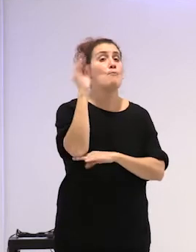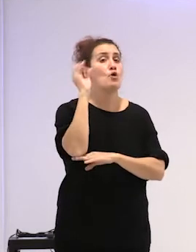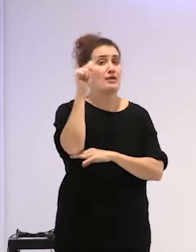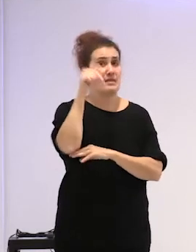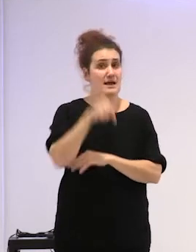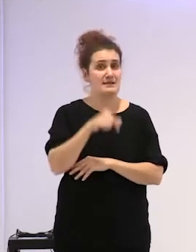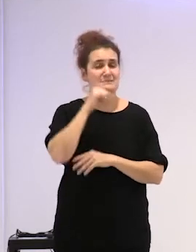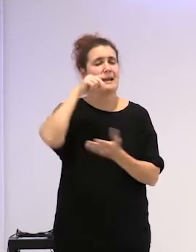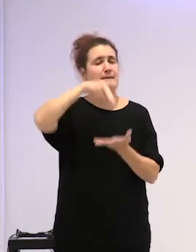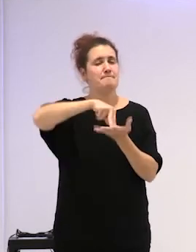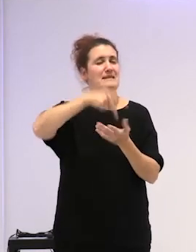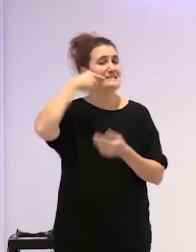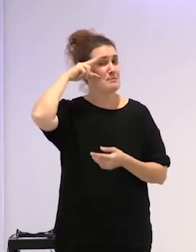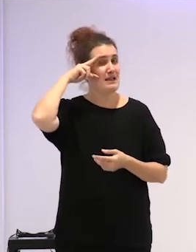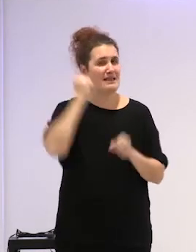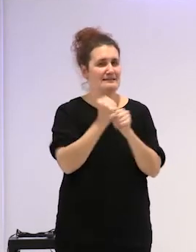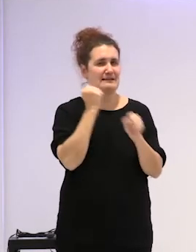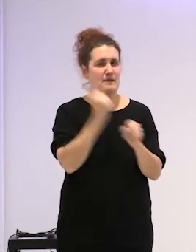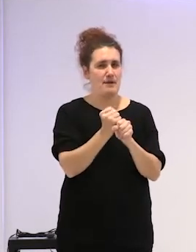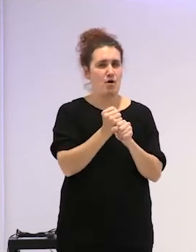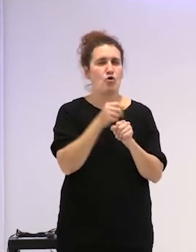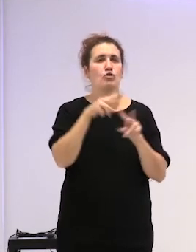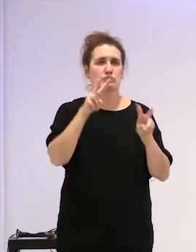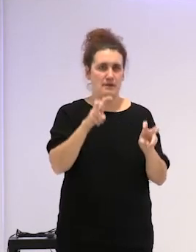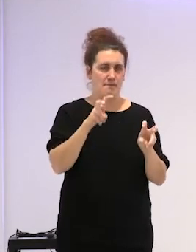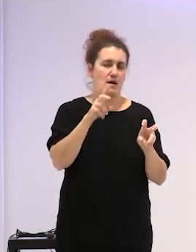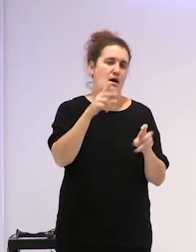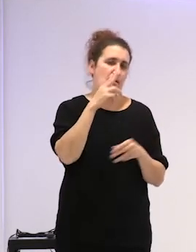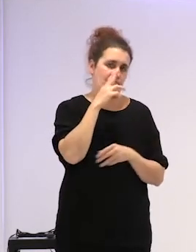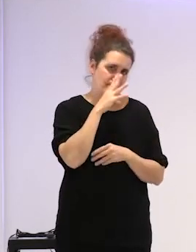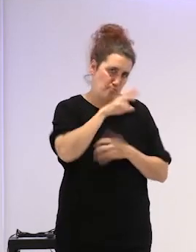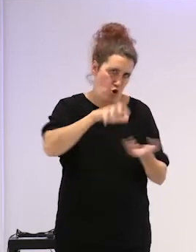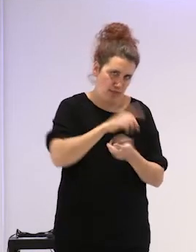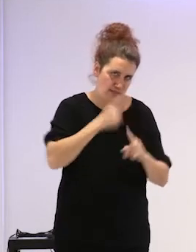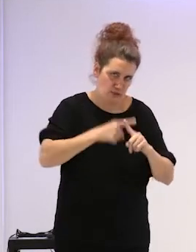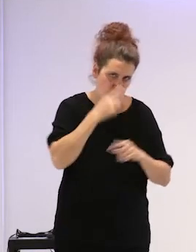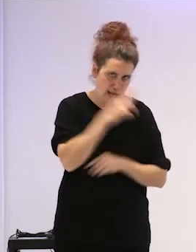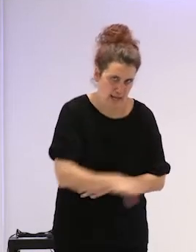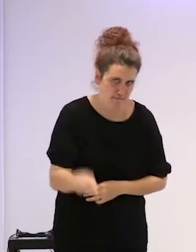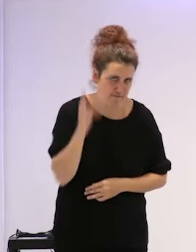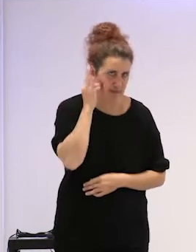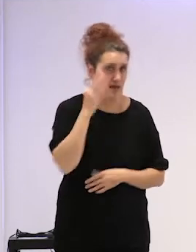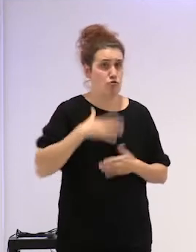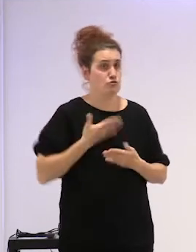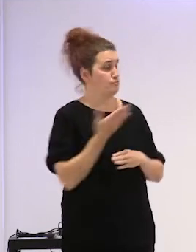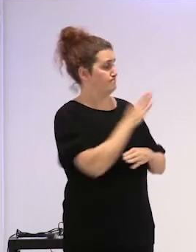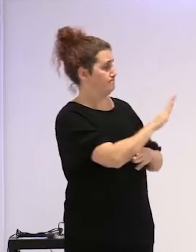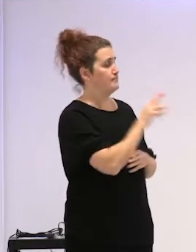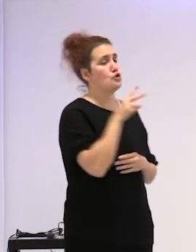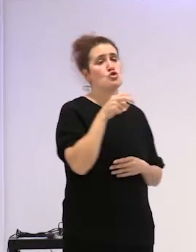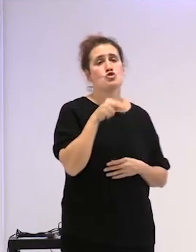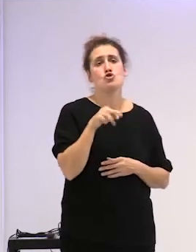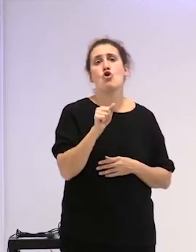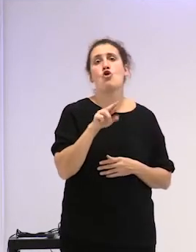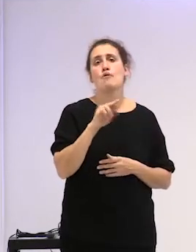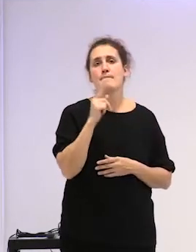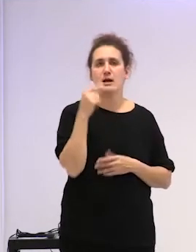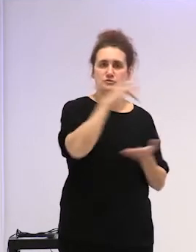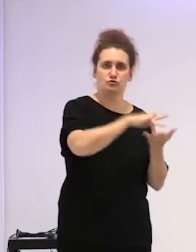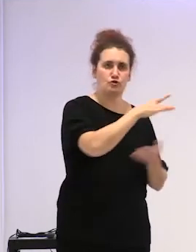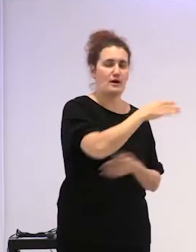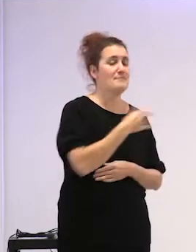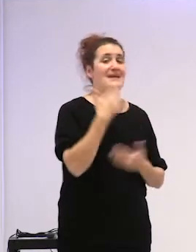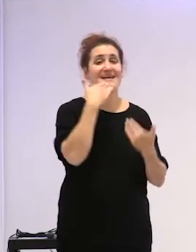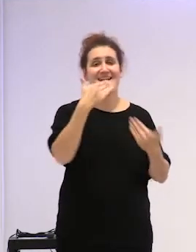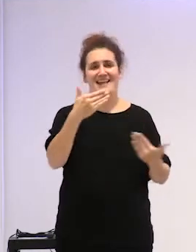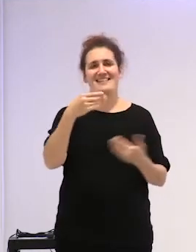la experiencia de trabajo con mujeres que han sufrido violencia sexual en la infancia. Pues con esto, Norma, tienes la palabra. Gracias,